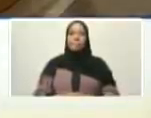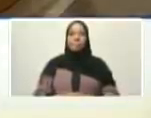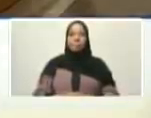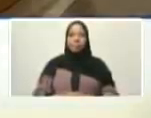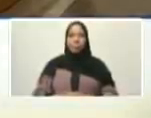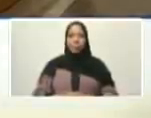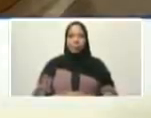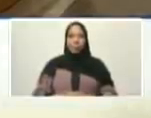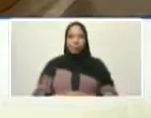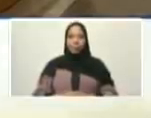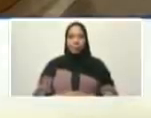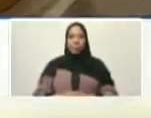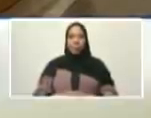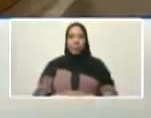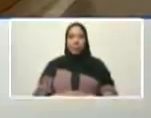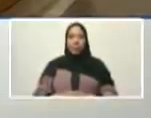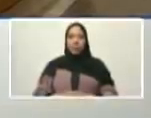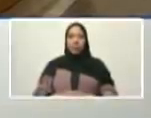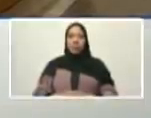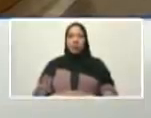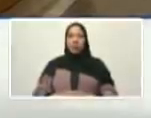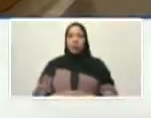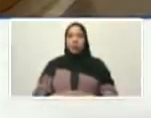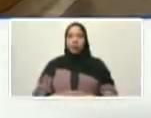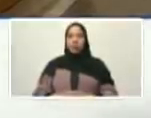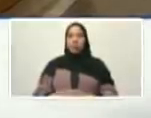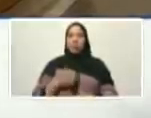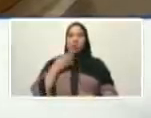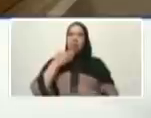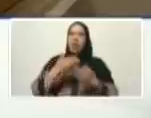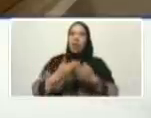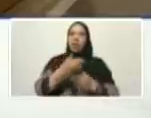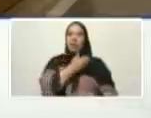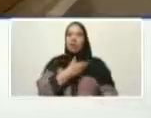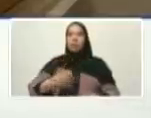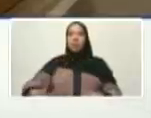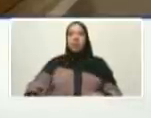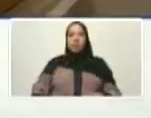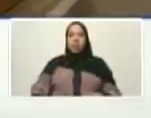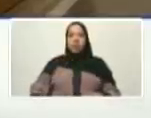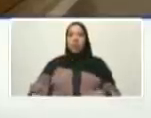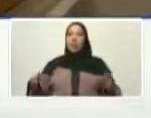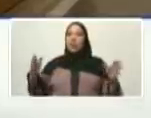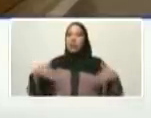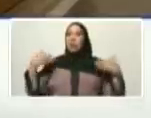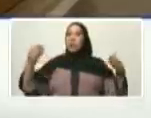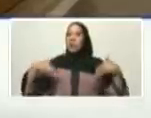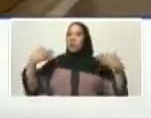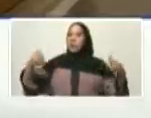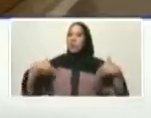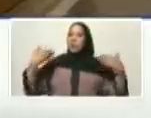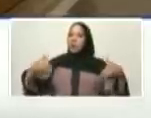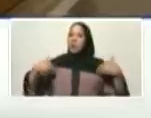gracias presidente que alegría que emoción que orgullo que de su mano y en el legado del